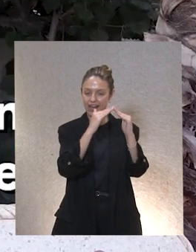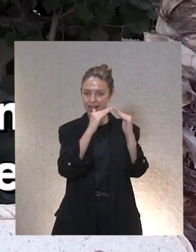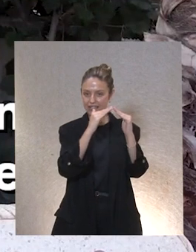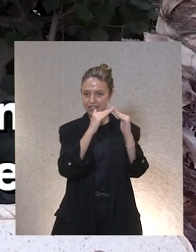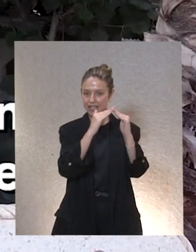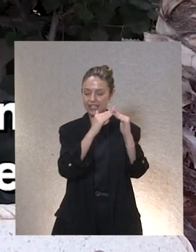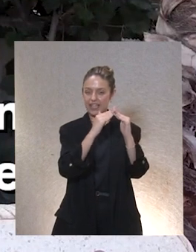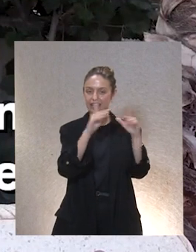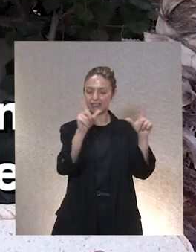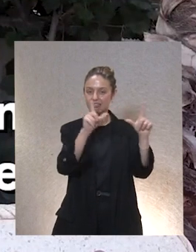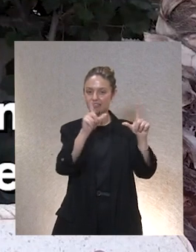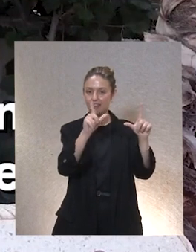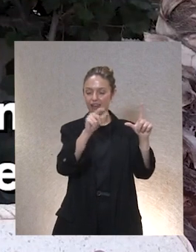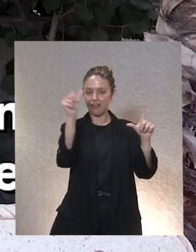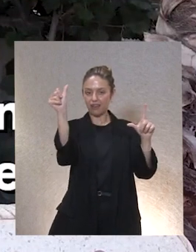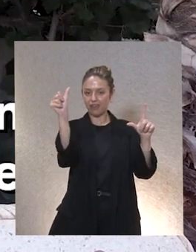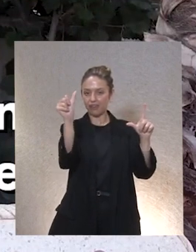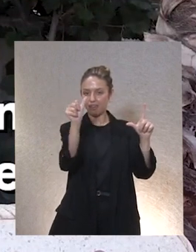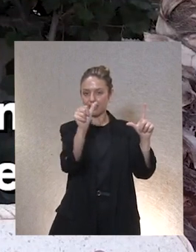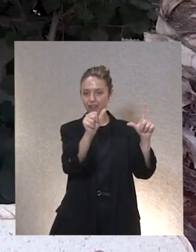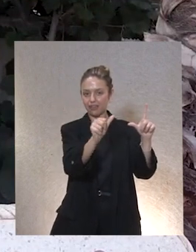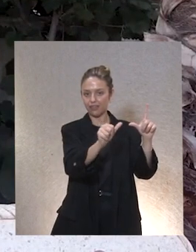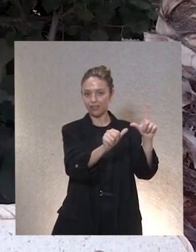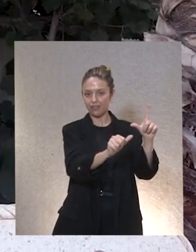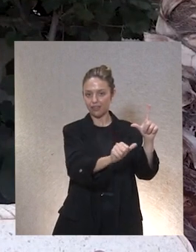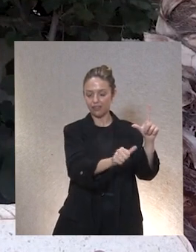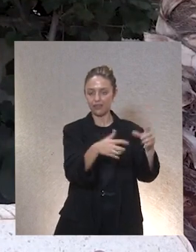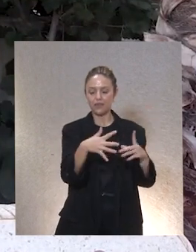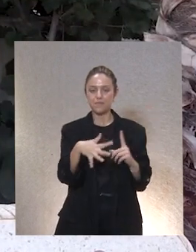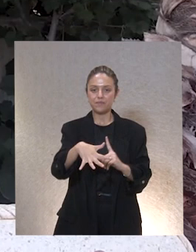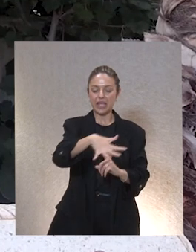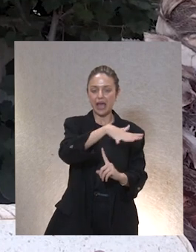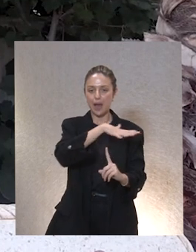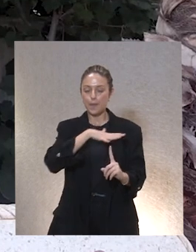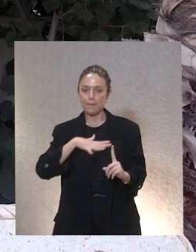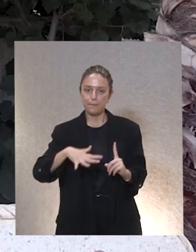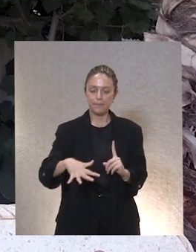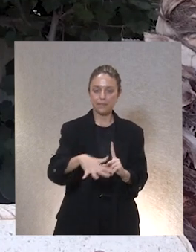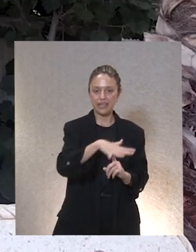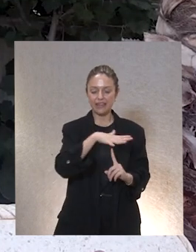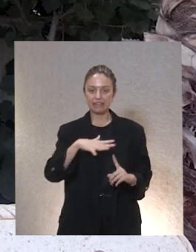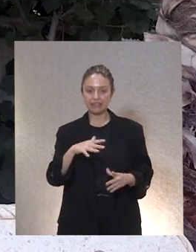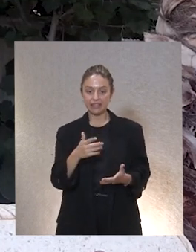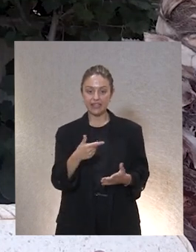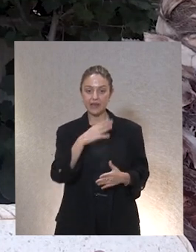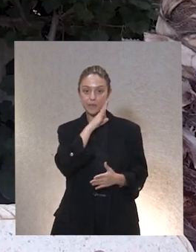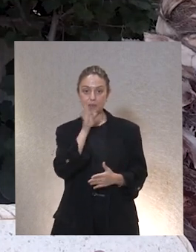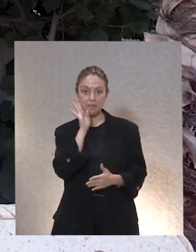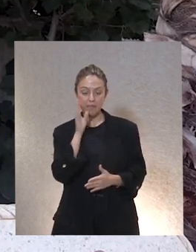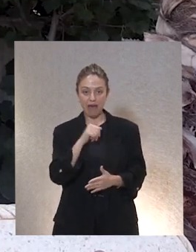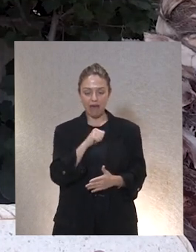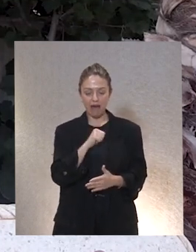ella veía mucho la televisión y tenía un ambiente como muy muy íntimo con su madre